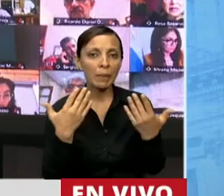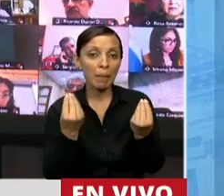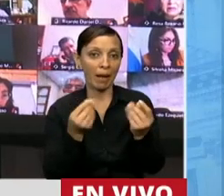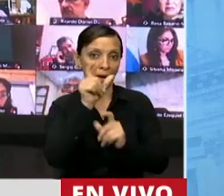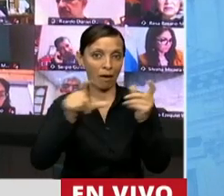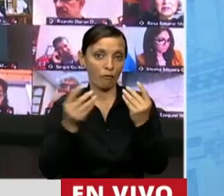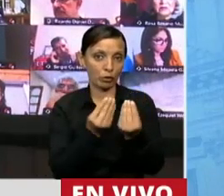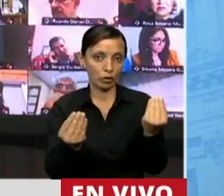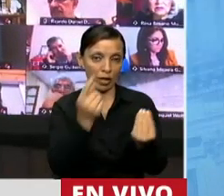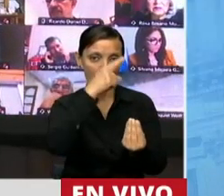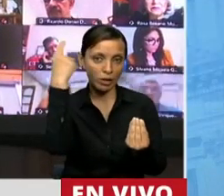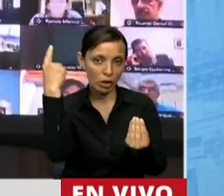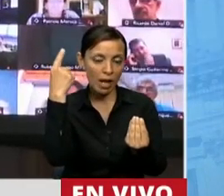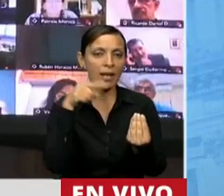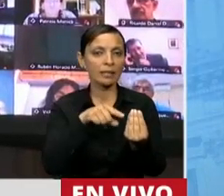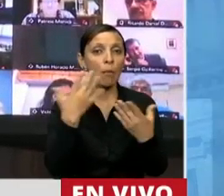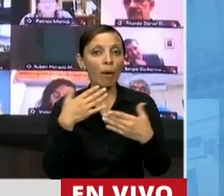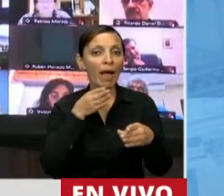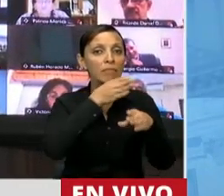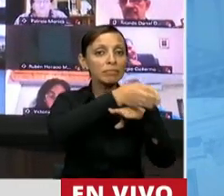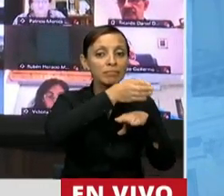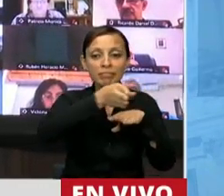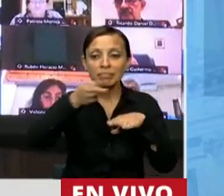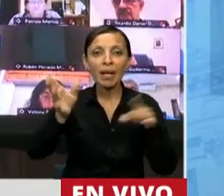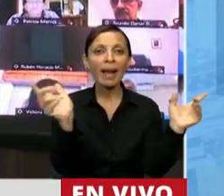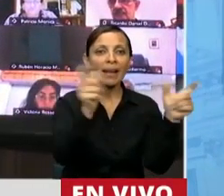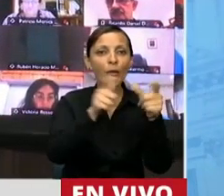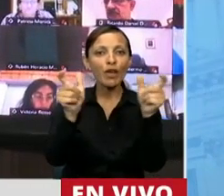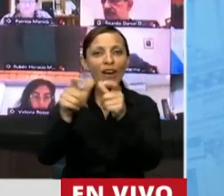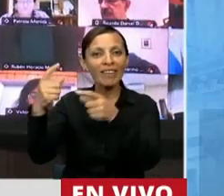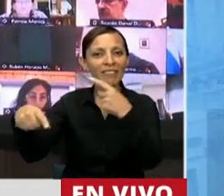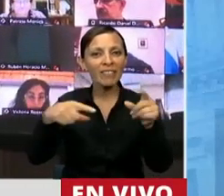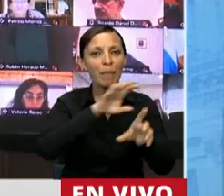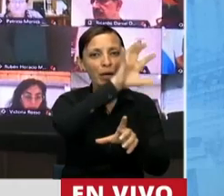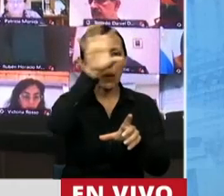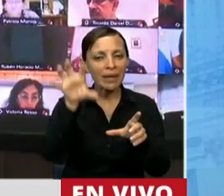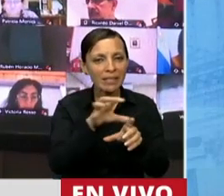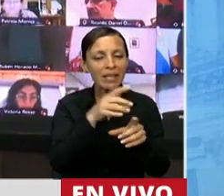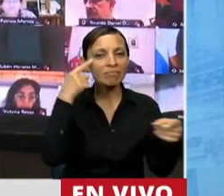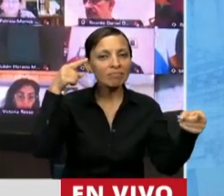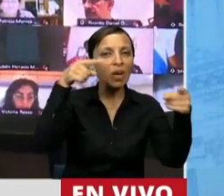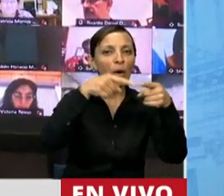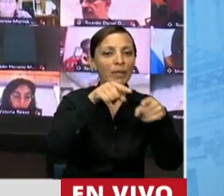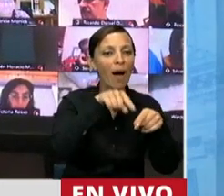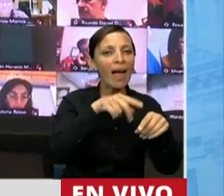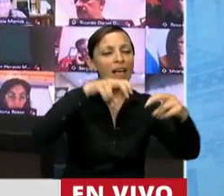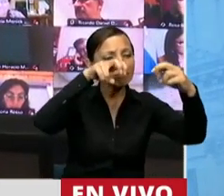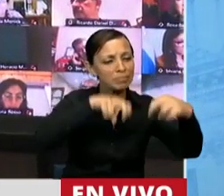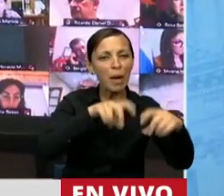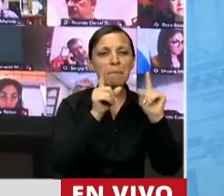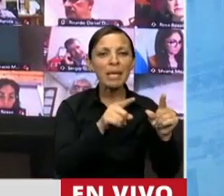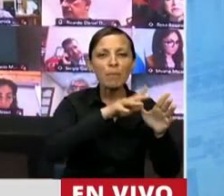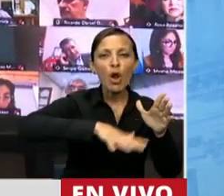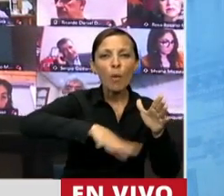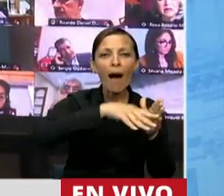funcionarios nacionales se reúnan en nuestras provincias con el fin de identificar ahí, en situ, en el